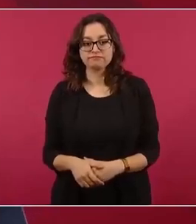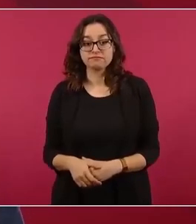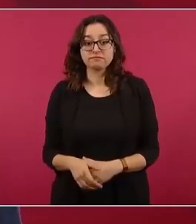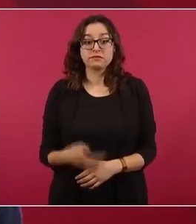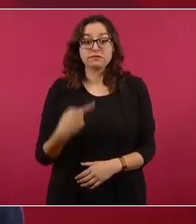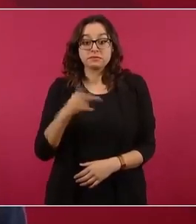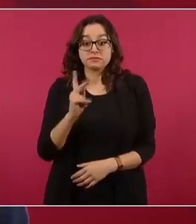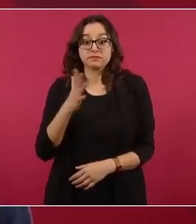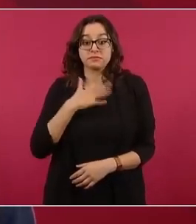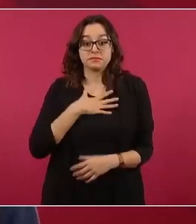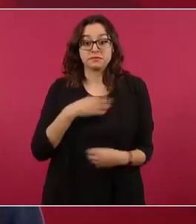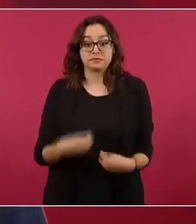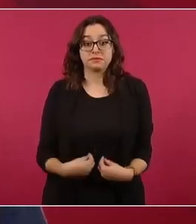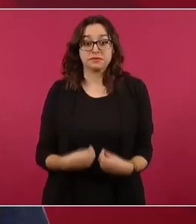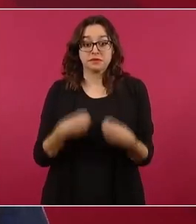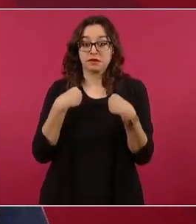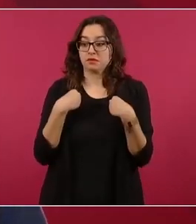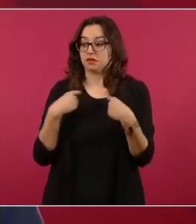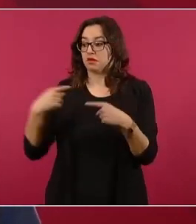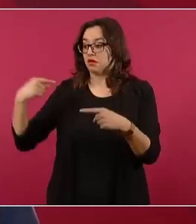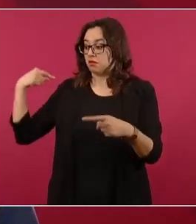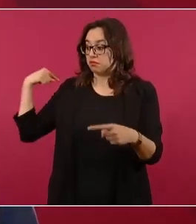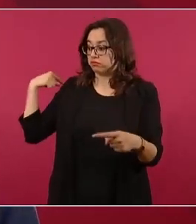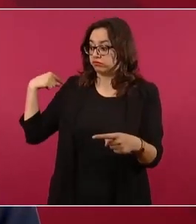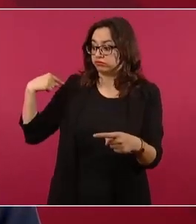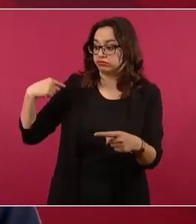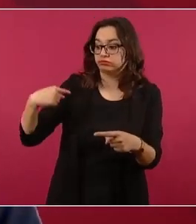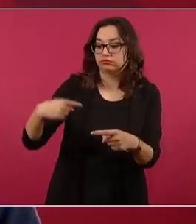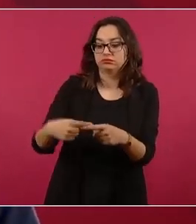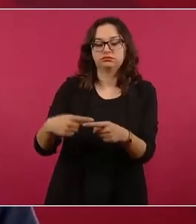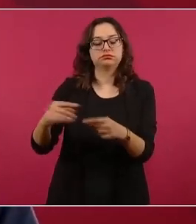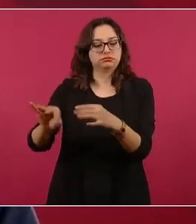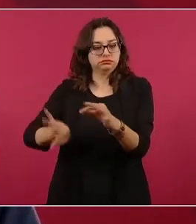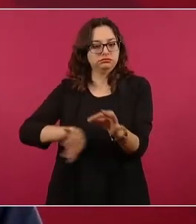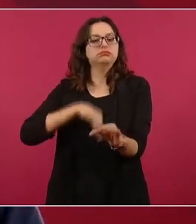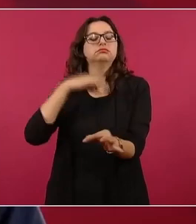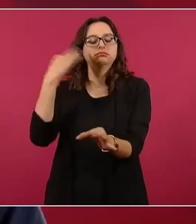que voy a cumplir un ciclo.